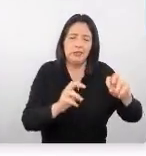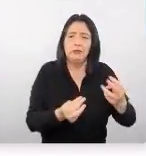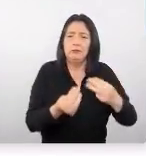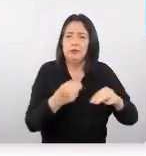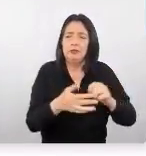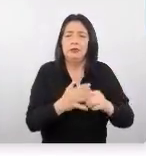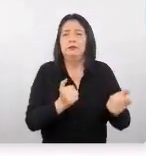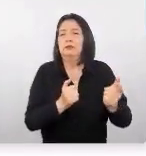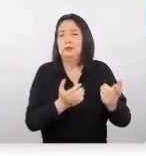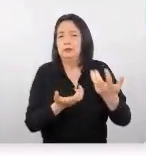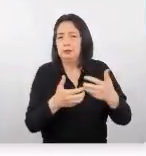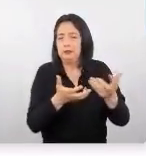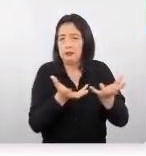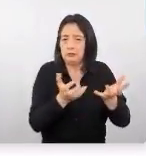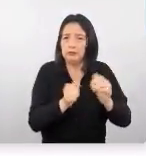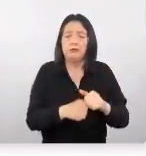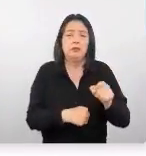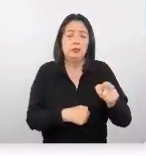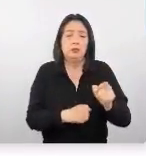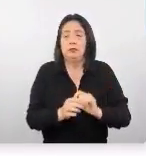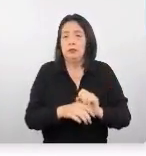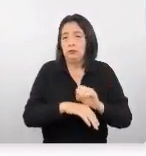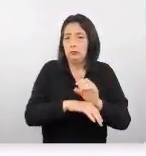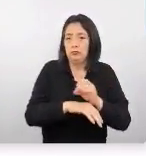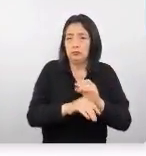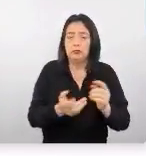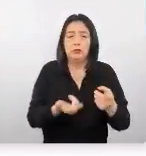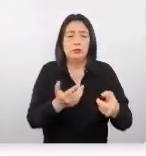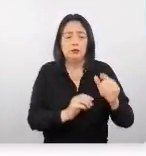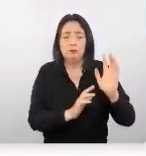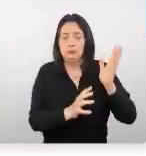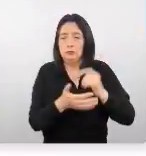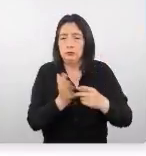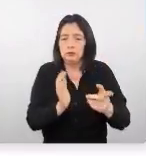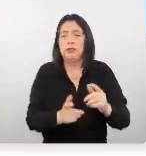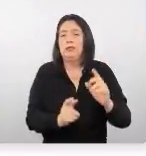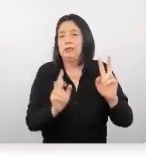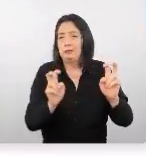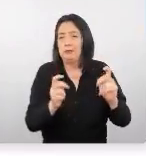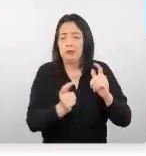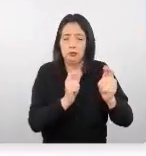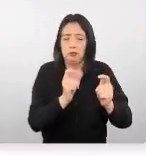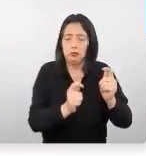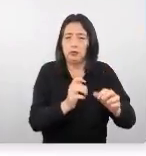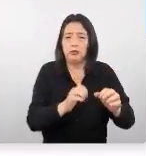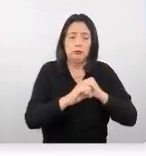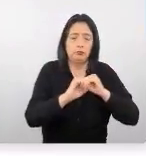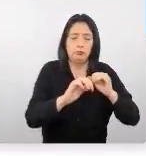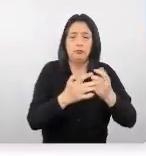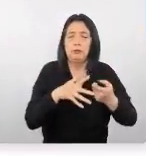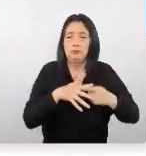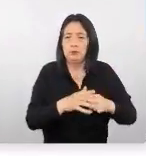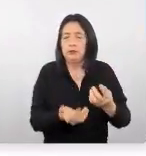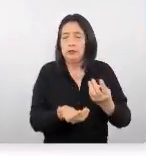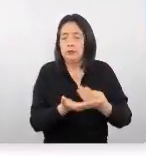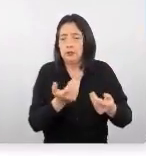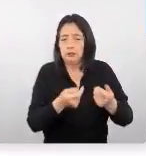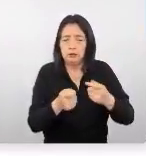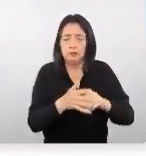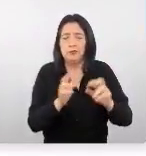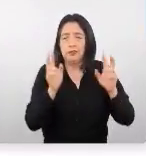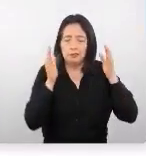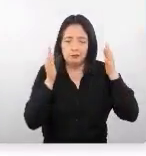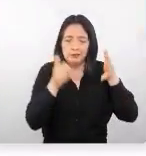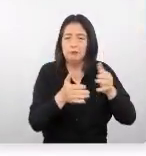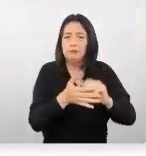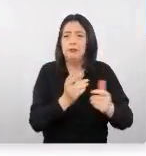empresas y servicios. Es consultora, mentora, ponente y catedrática en turismo, marketing, emprendimiento y comunicaciones integradas en marketing.